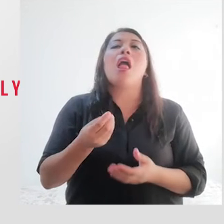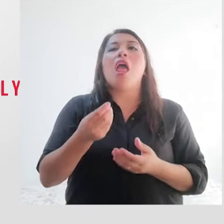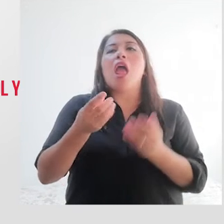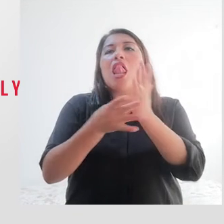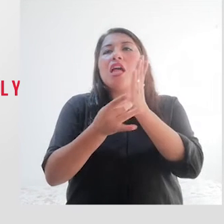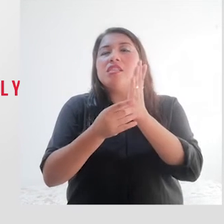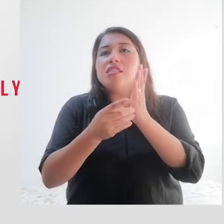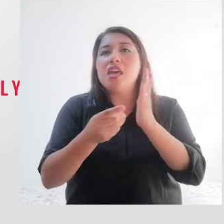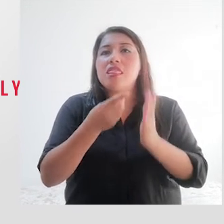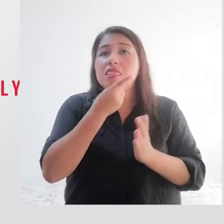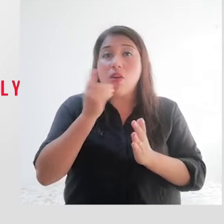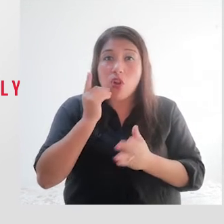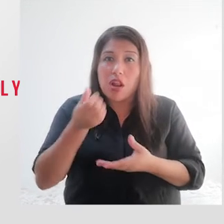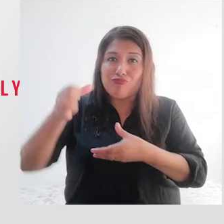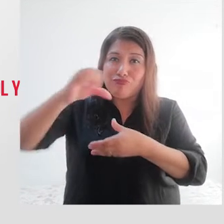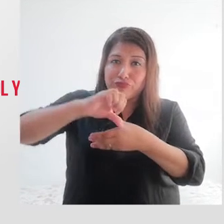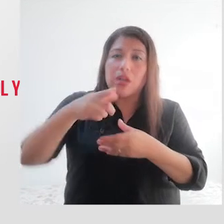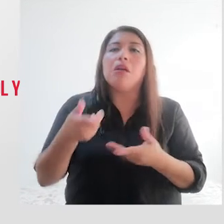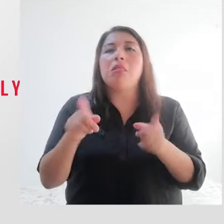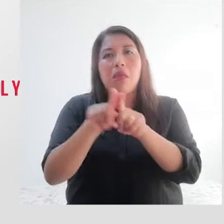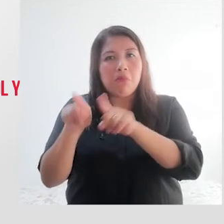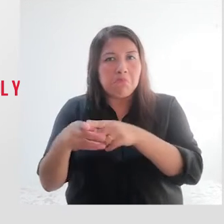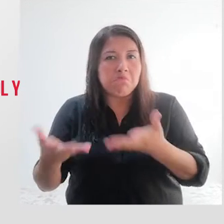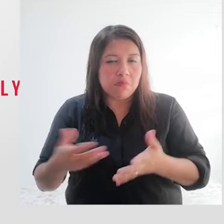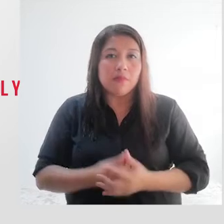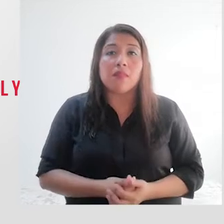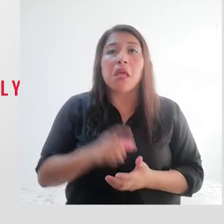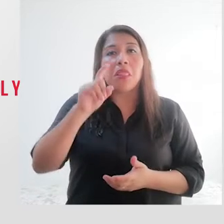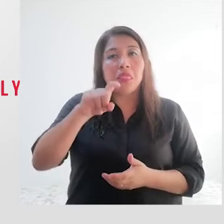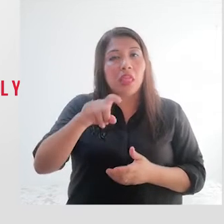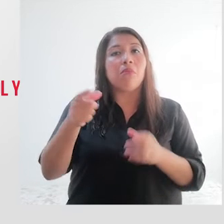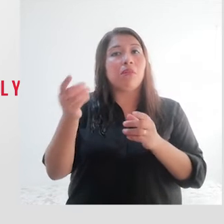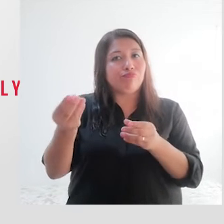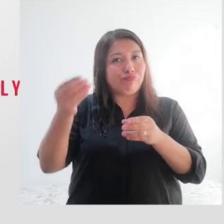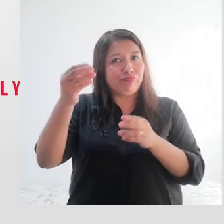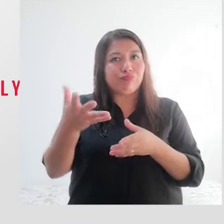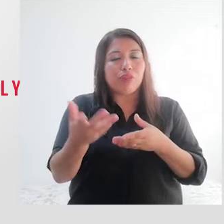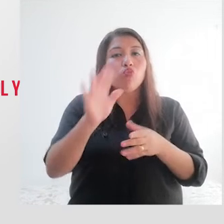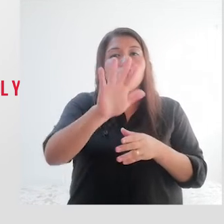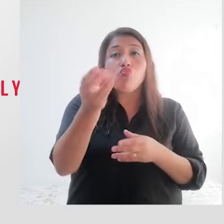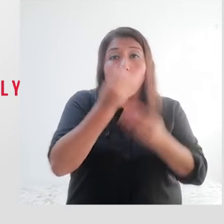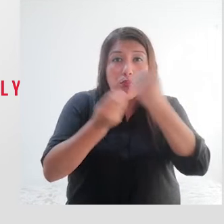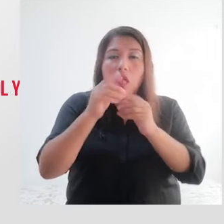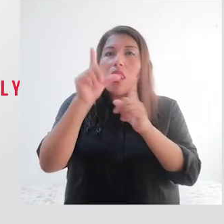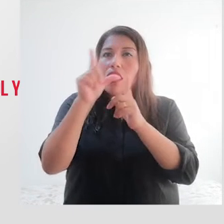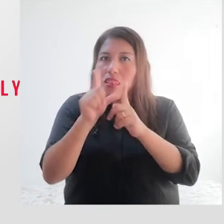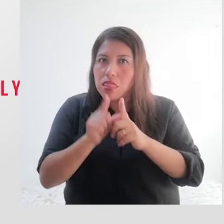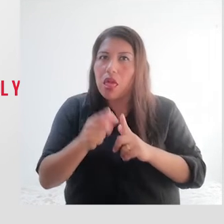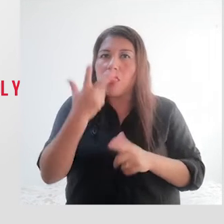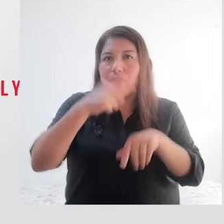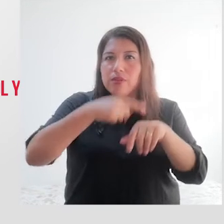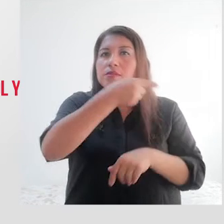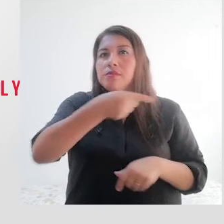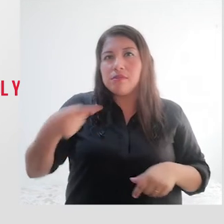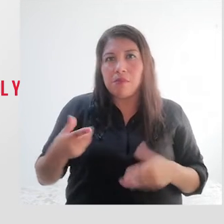forma diaria. Es necesario también incluir las menestras tres veces por semana y